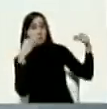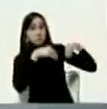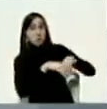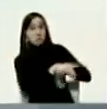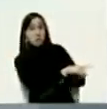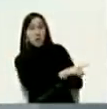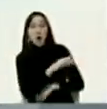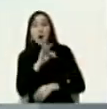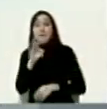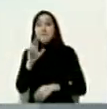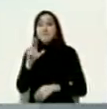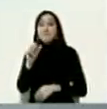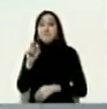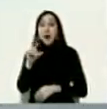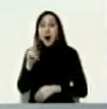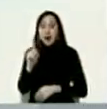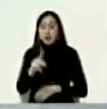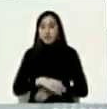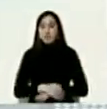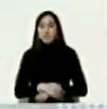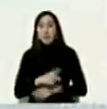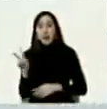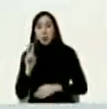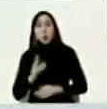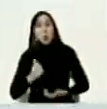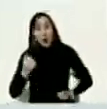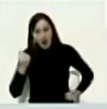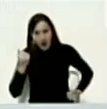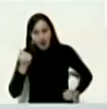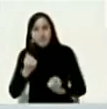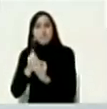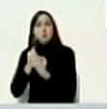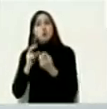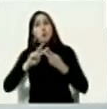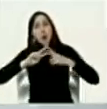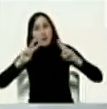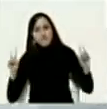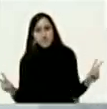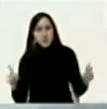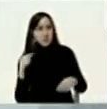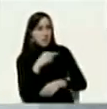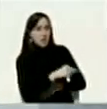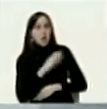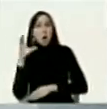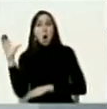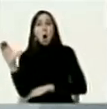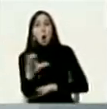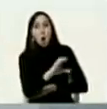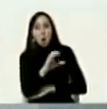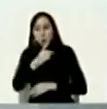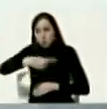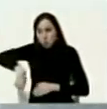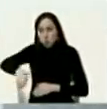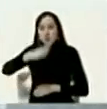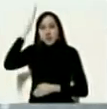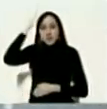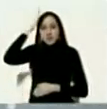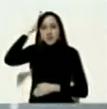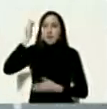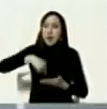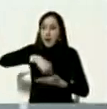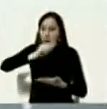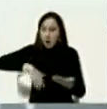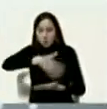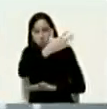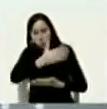Venezuela ayudó a la paz de Colombia saben ustedes somos firmantes del acuerdo de